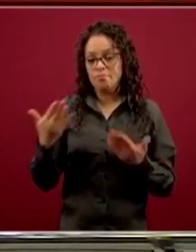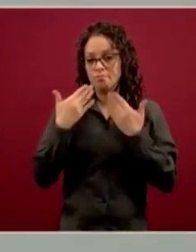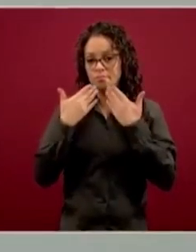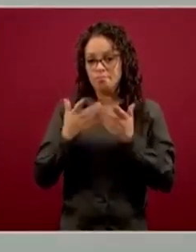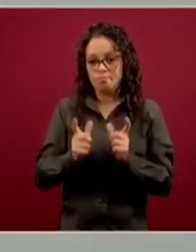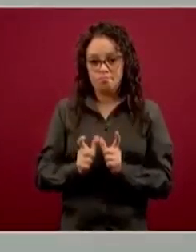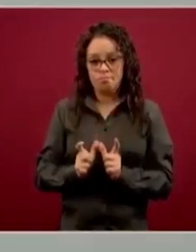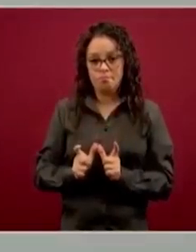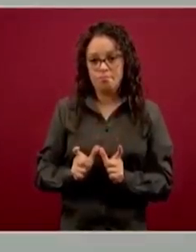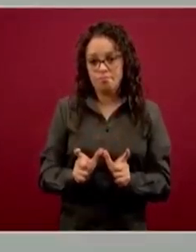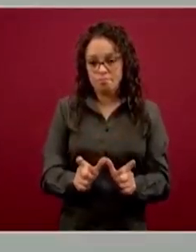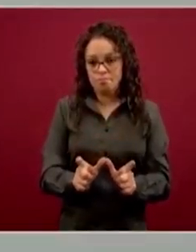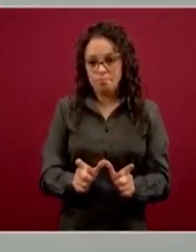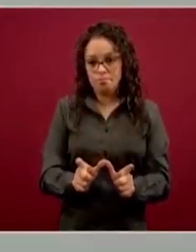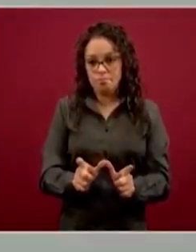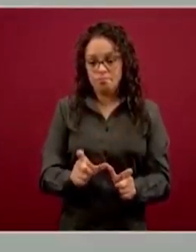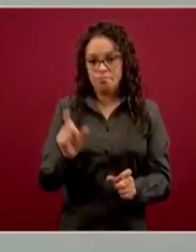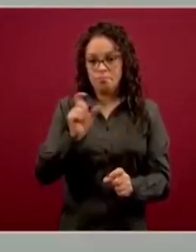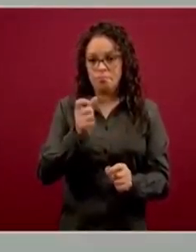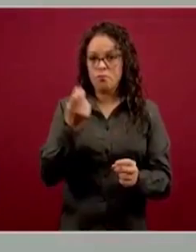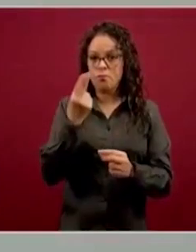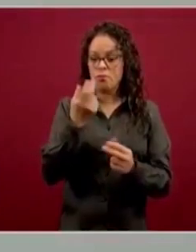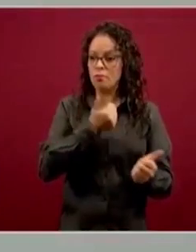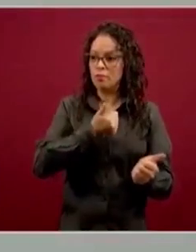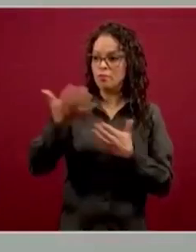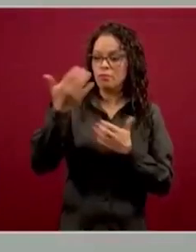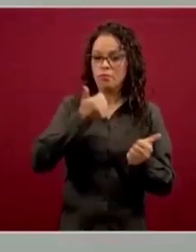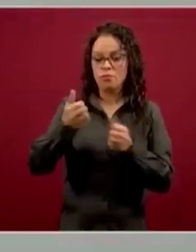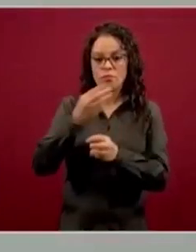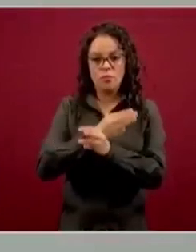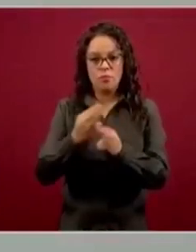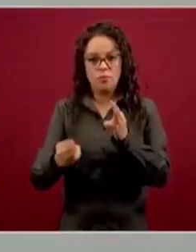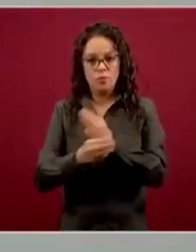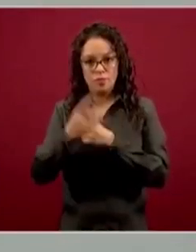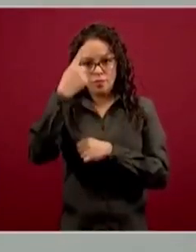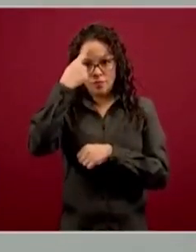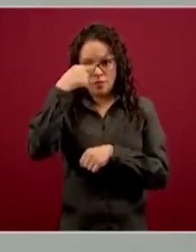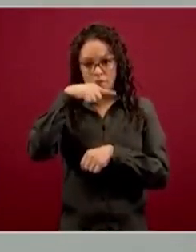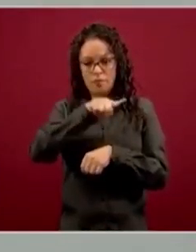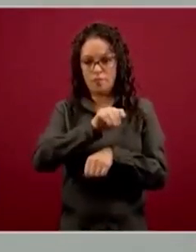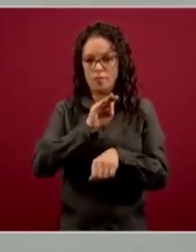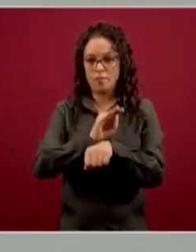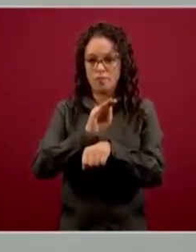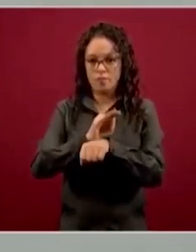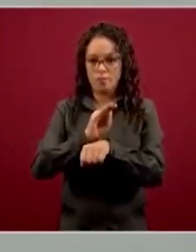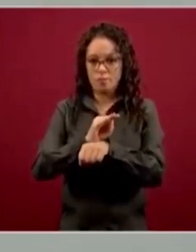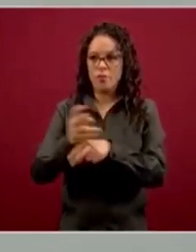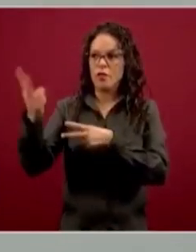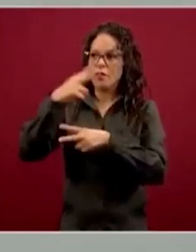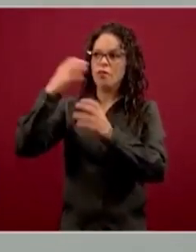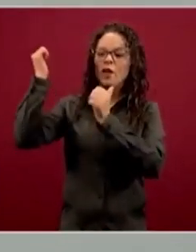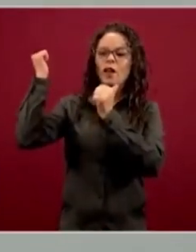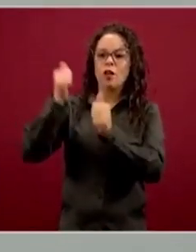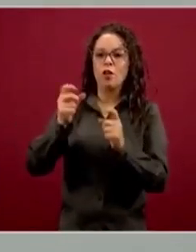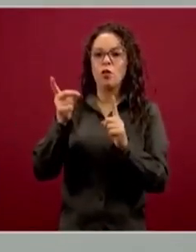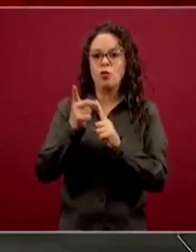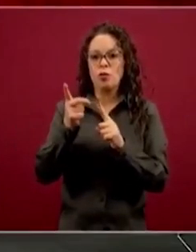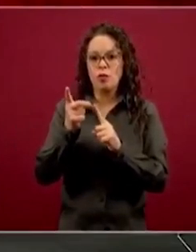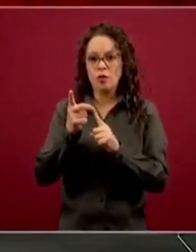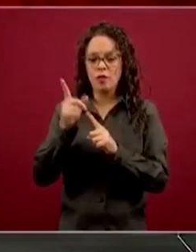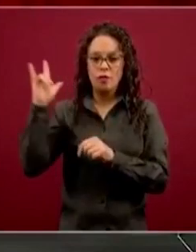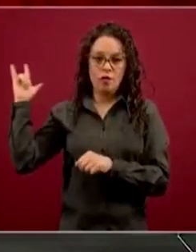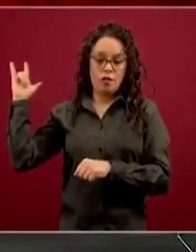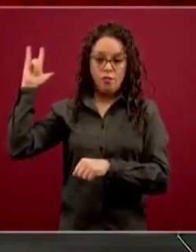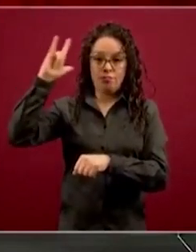los traslados de los equipos de protección personal que llegan del extranjero al Aeropuerto